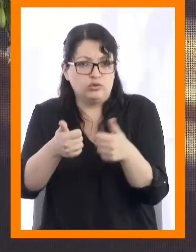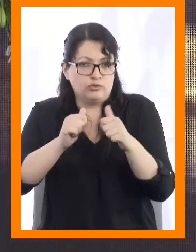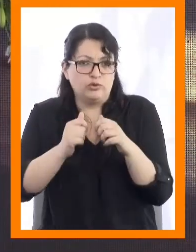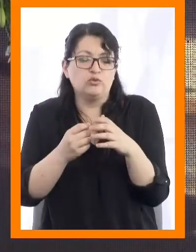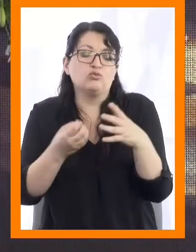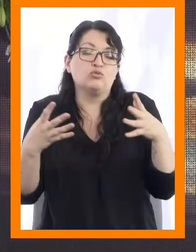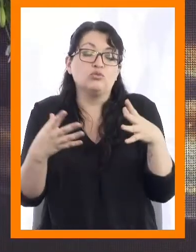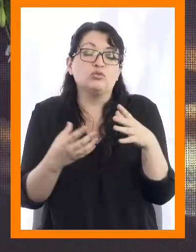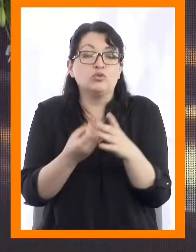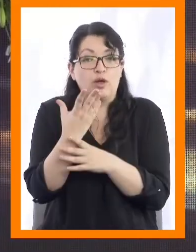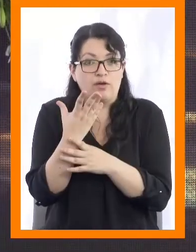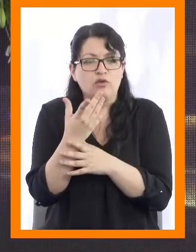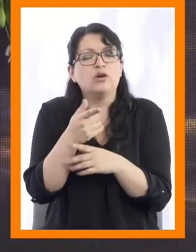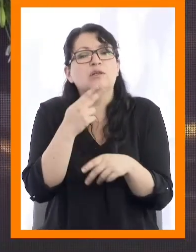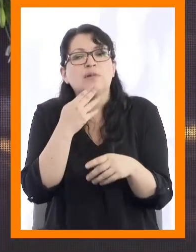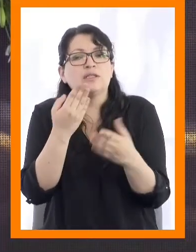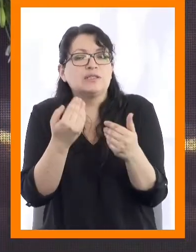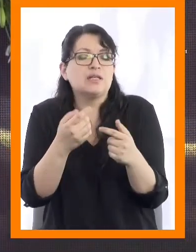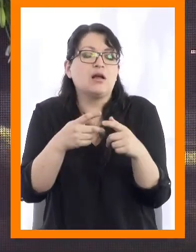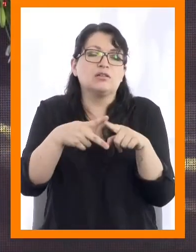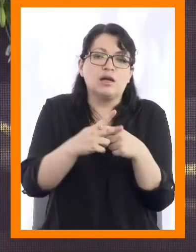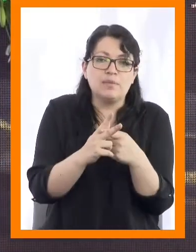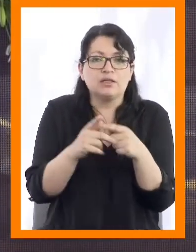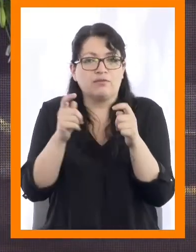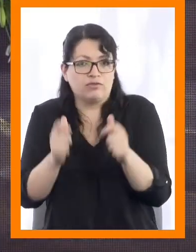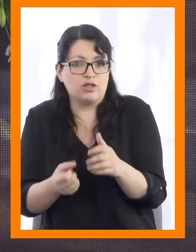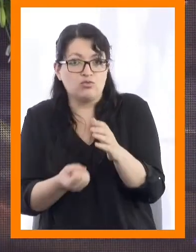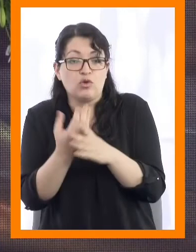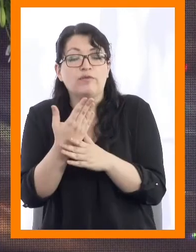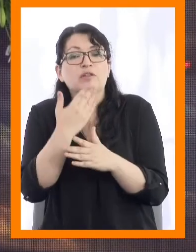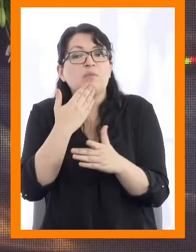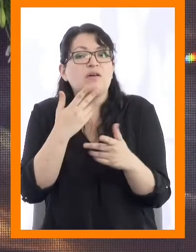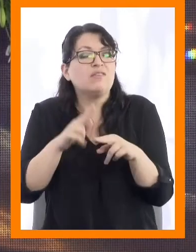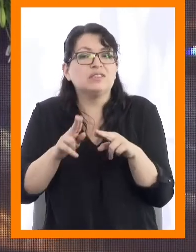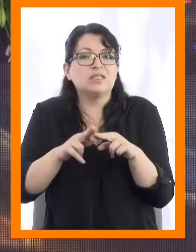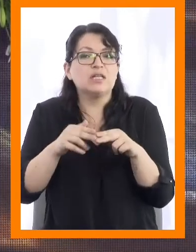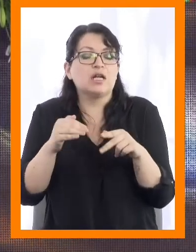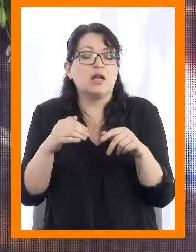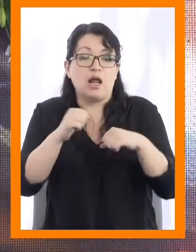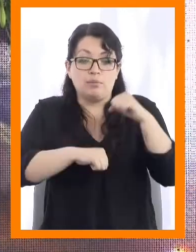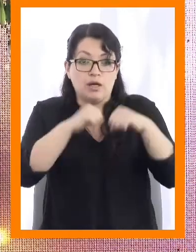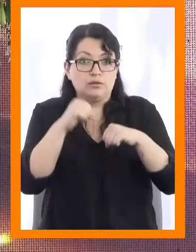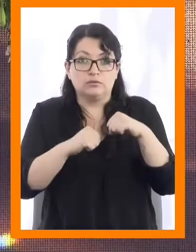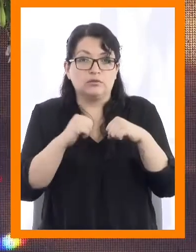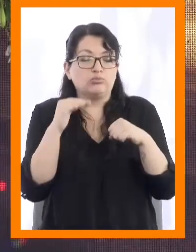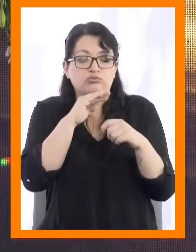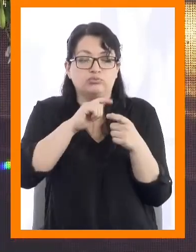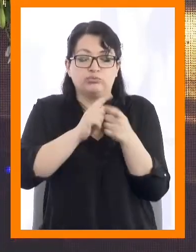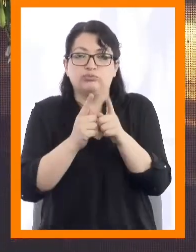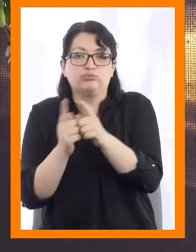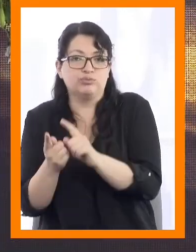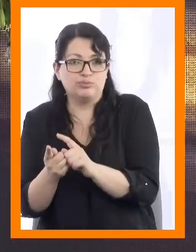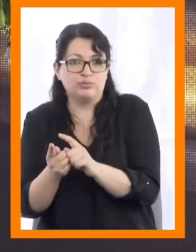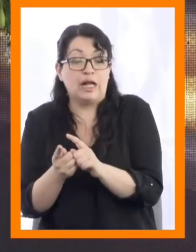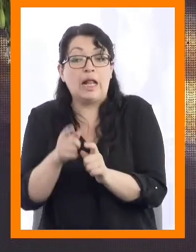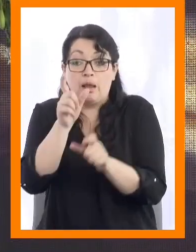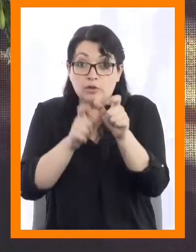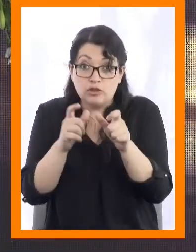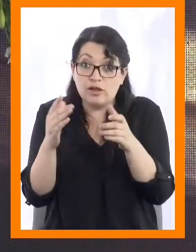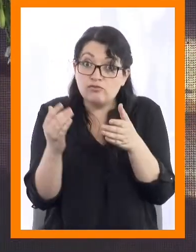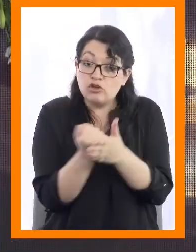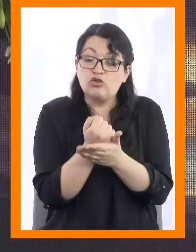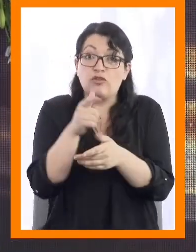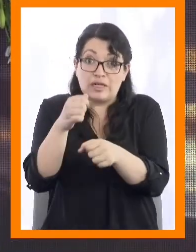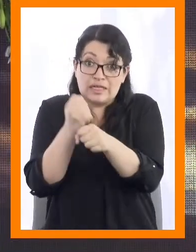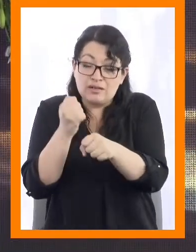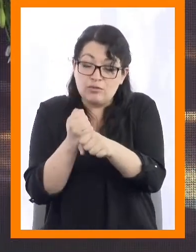herramientas y habilidades distintas, y continuará la aceleración del proceso de transformación de las empresas. ¿Quiénes tendrán éxito en este nuevo mercado